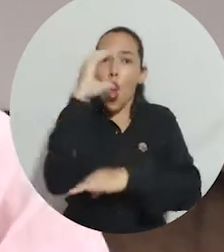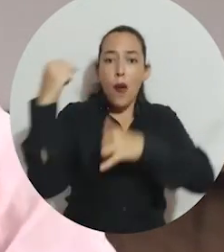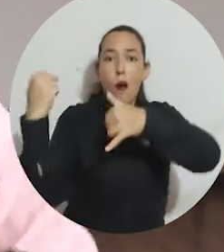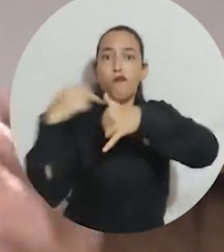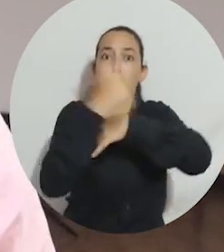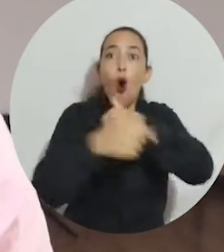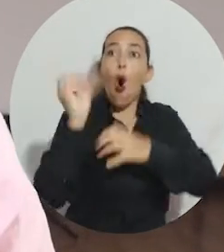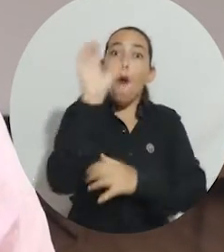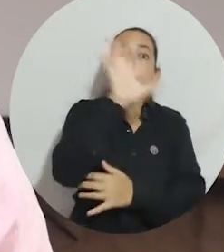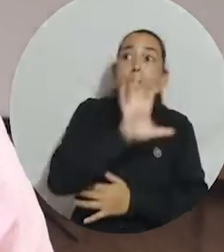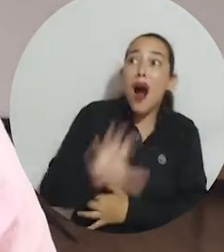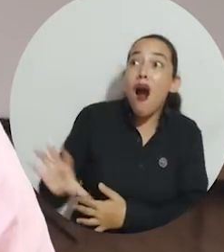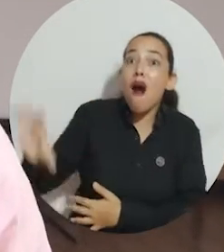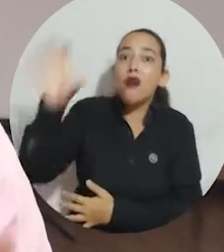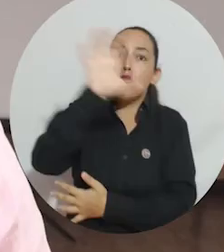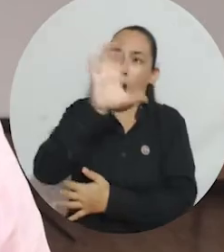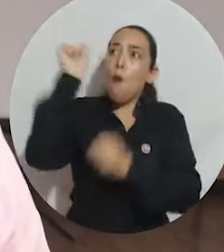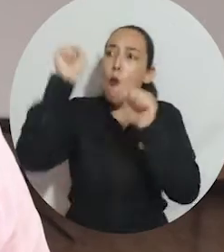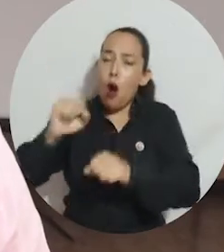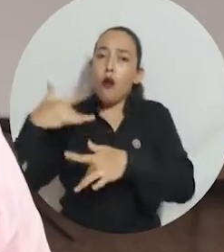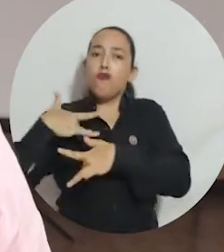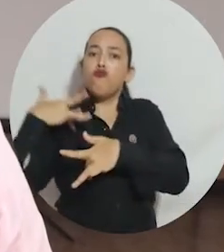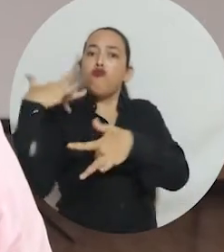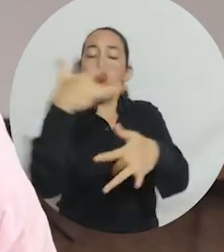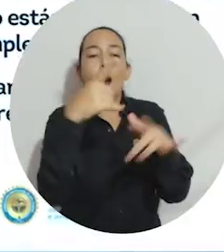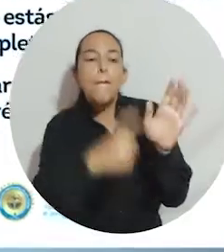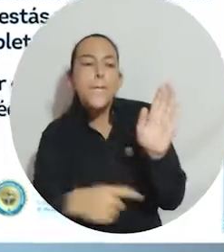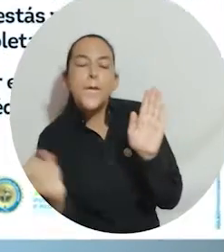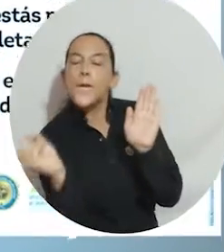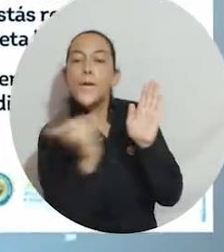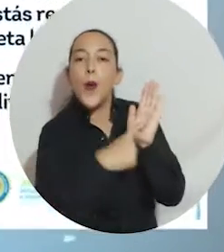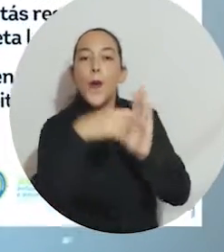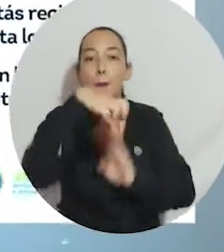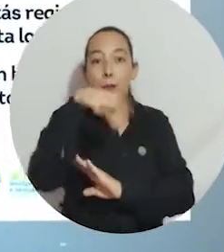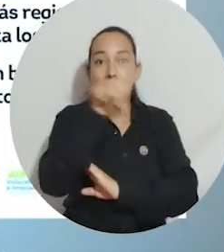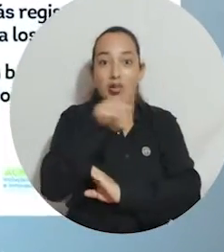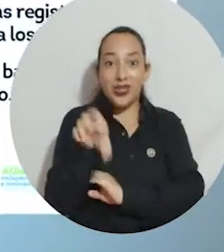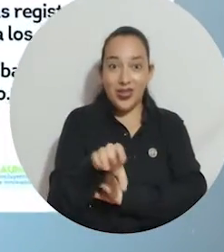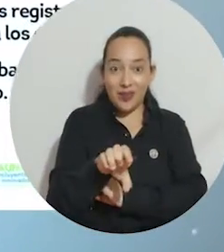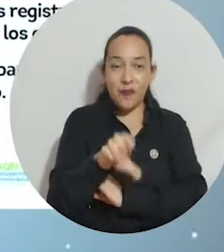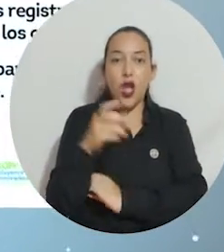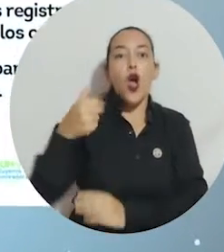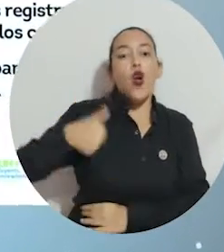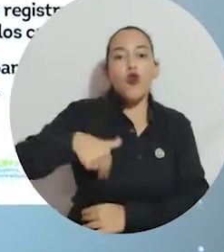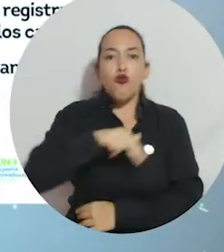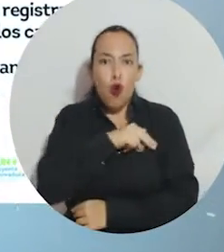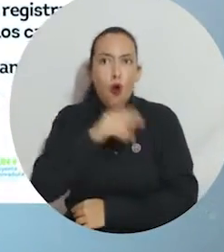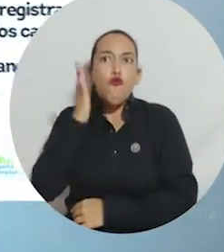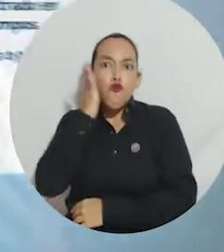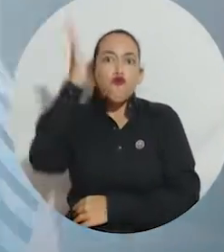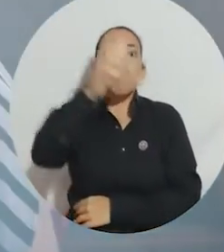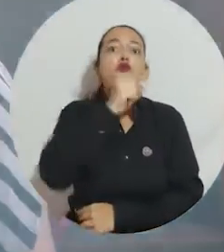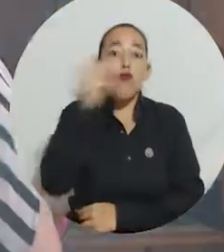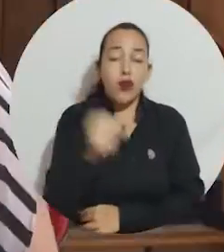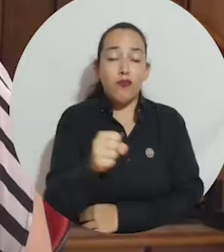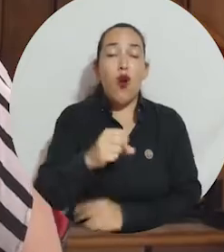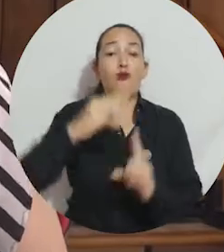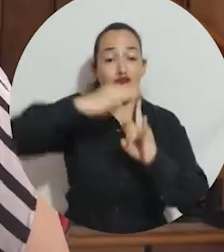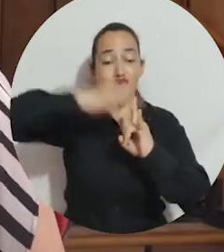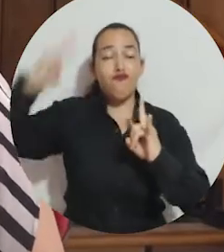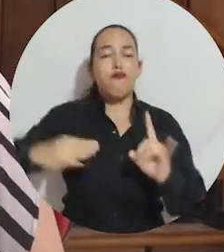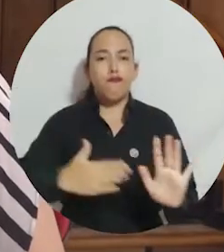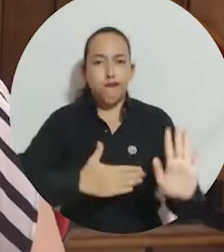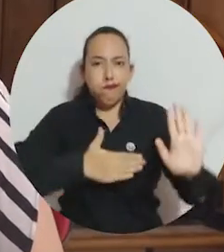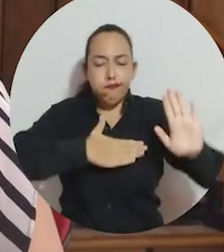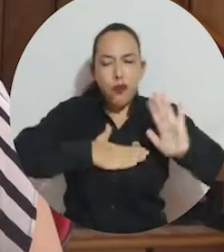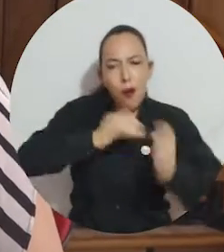más allá, a todas las personas que viven en Colombia, en diferentes países, que también hagan su donación a través del botón de PSE. Para allá vamos todos